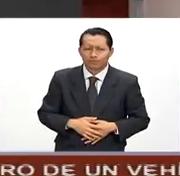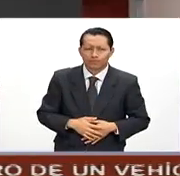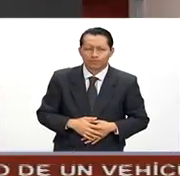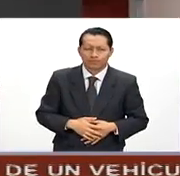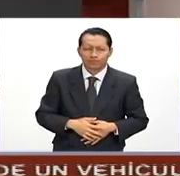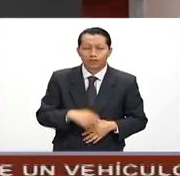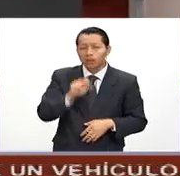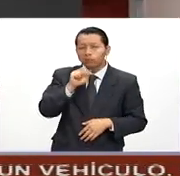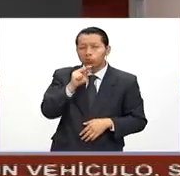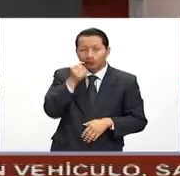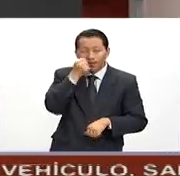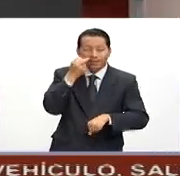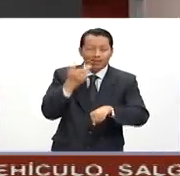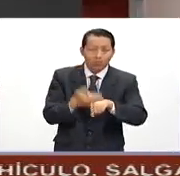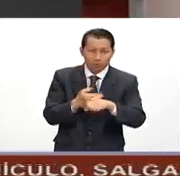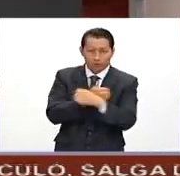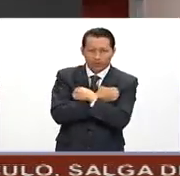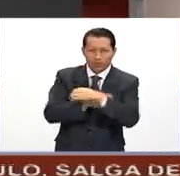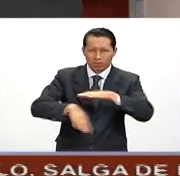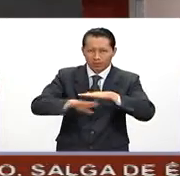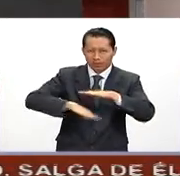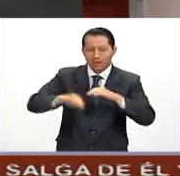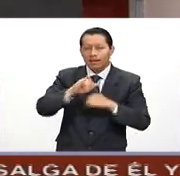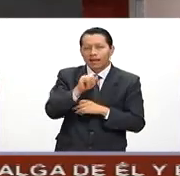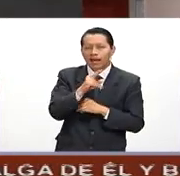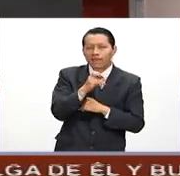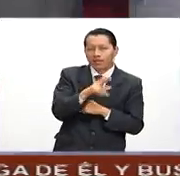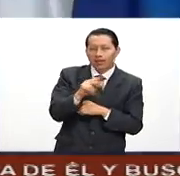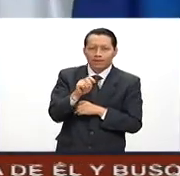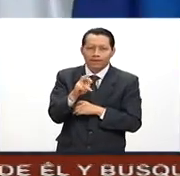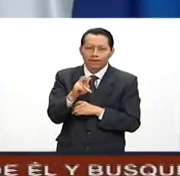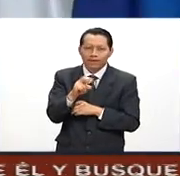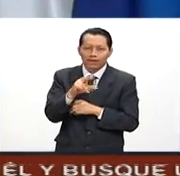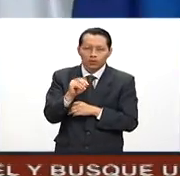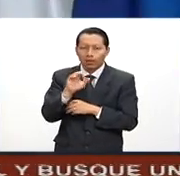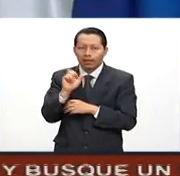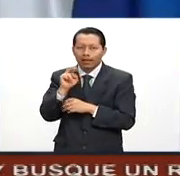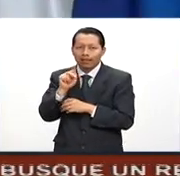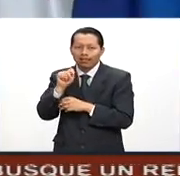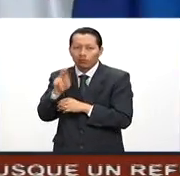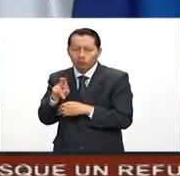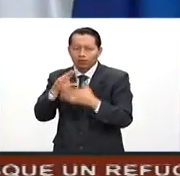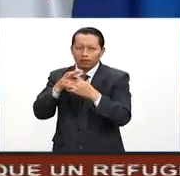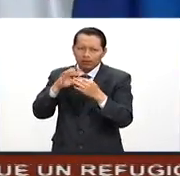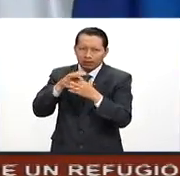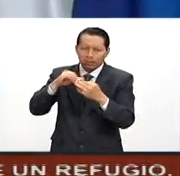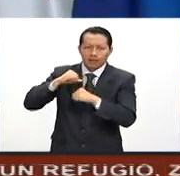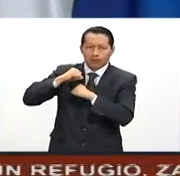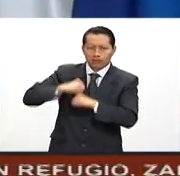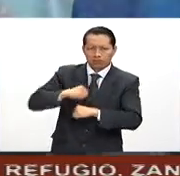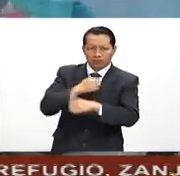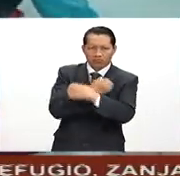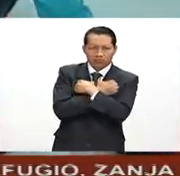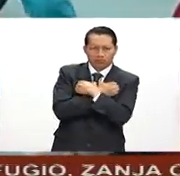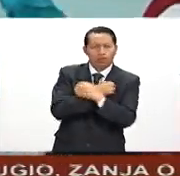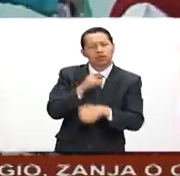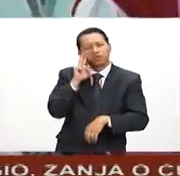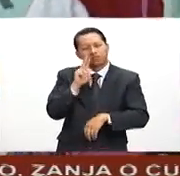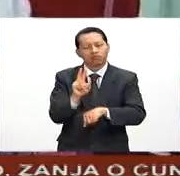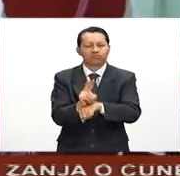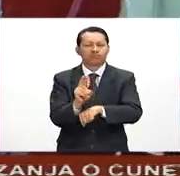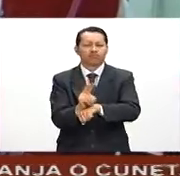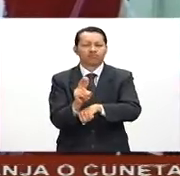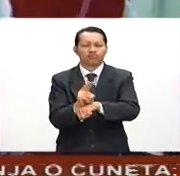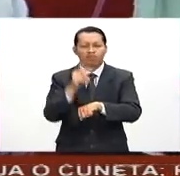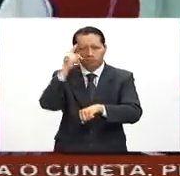El subsecretario de Educación Básica, Javier Treviño Cantúa, afirmó que las autoridades educativas van a estar muy pendientes de que